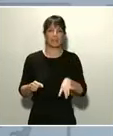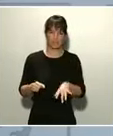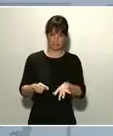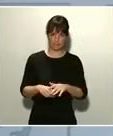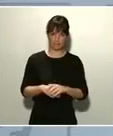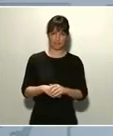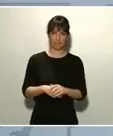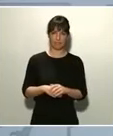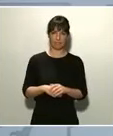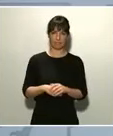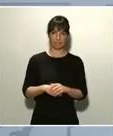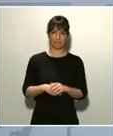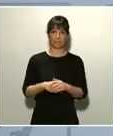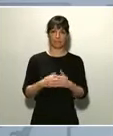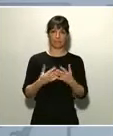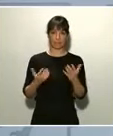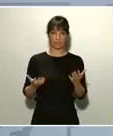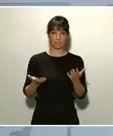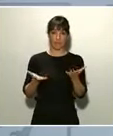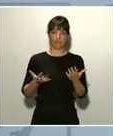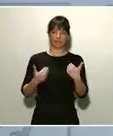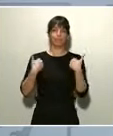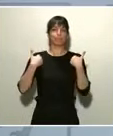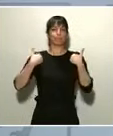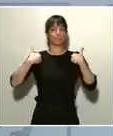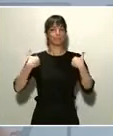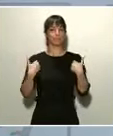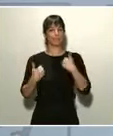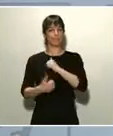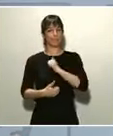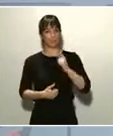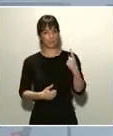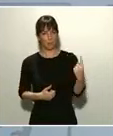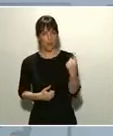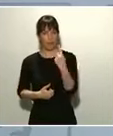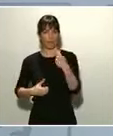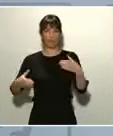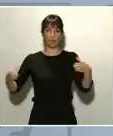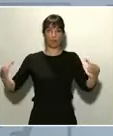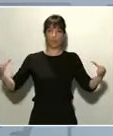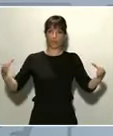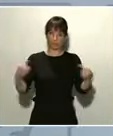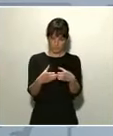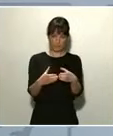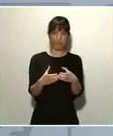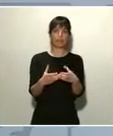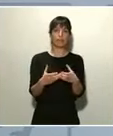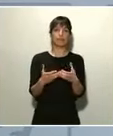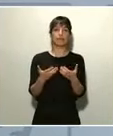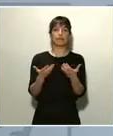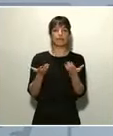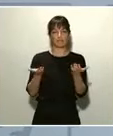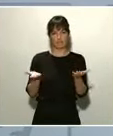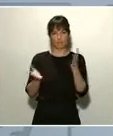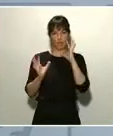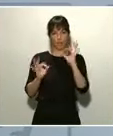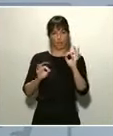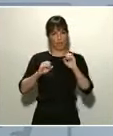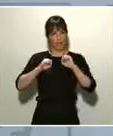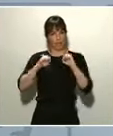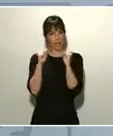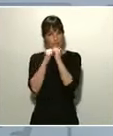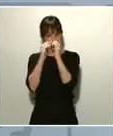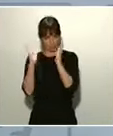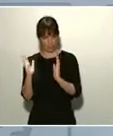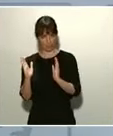desde el punto de vista de la responsabilidad individual y colectiva, uno son, lógicamente, ese aislamiento y dos, los test.